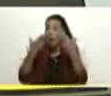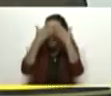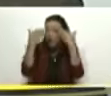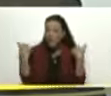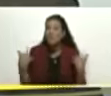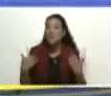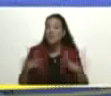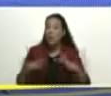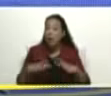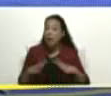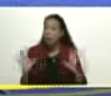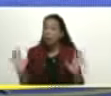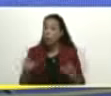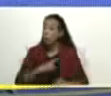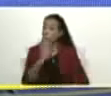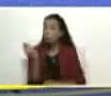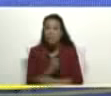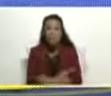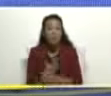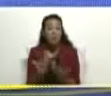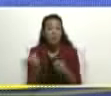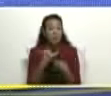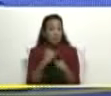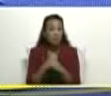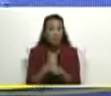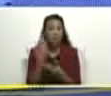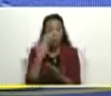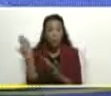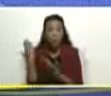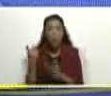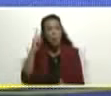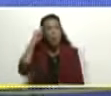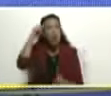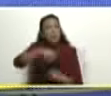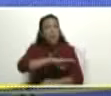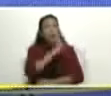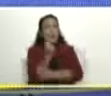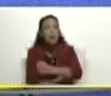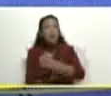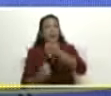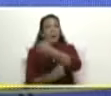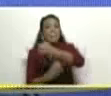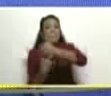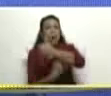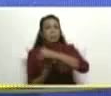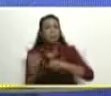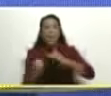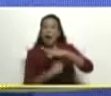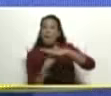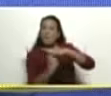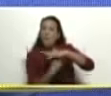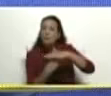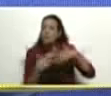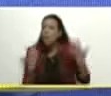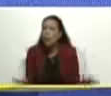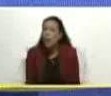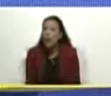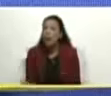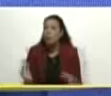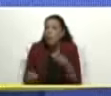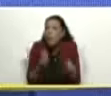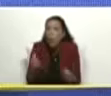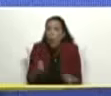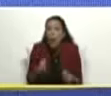métete con fuerza porque ¿cuál es nuestra fuerza en la base? ¿cuáles son nuestros ojos